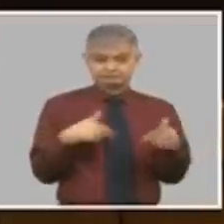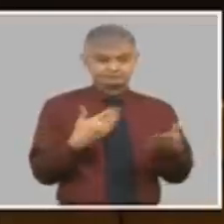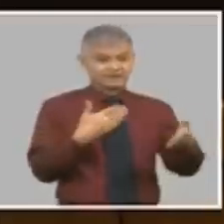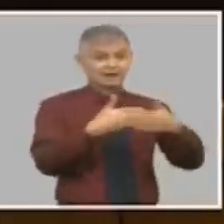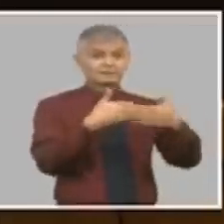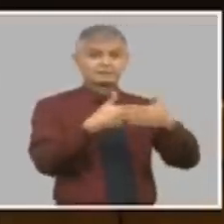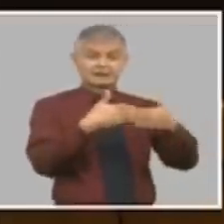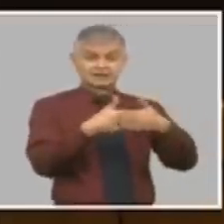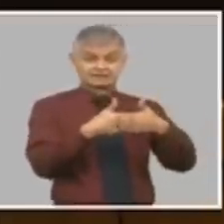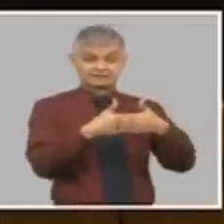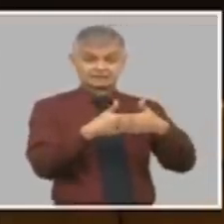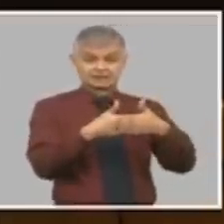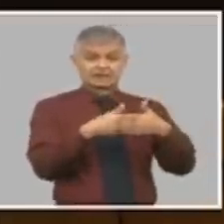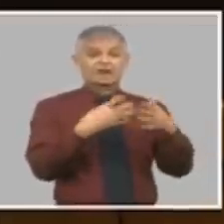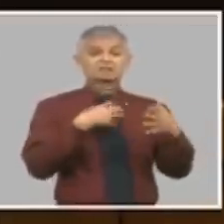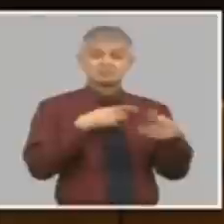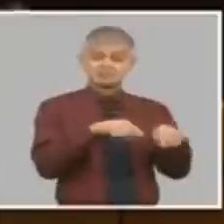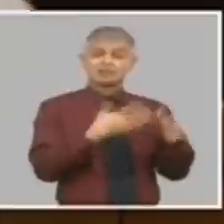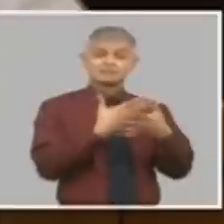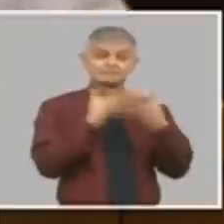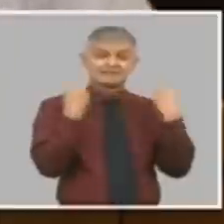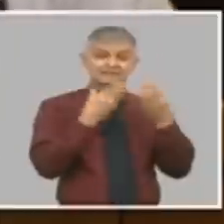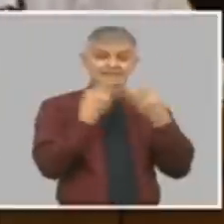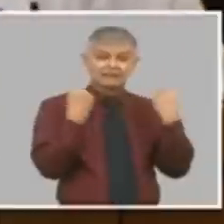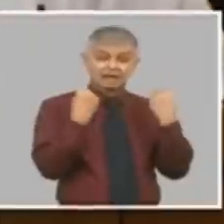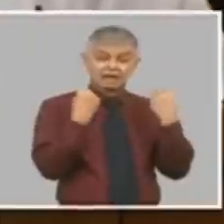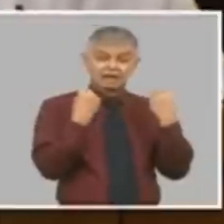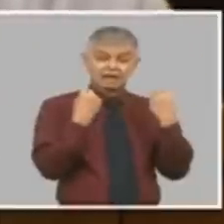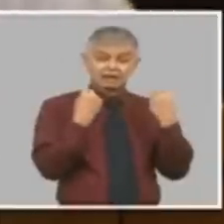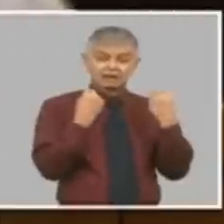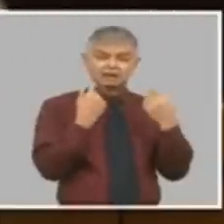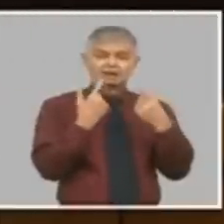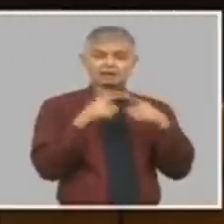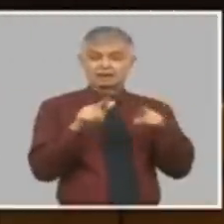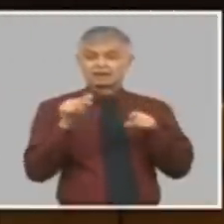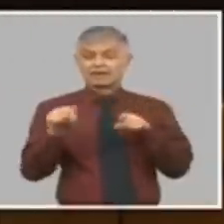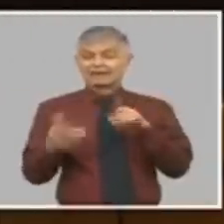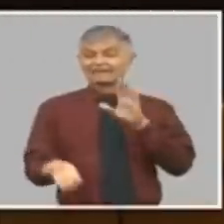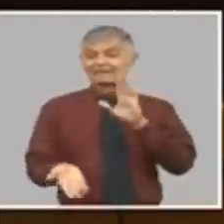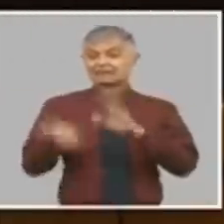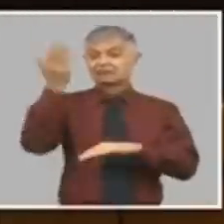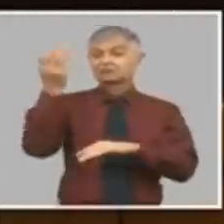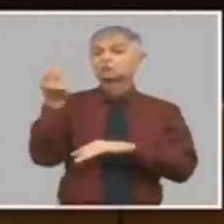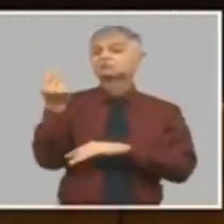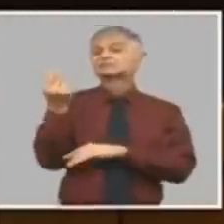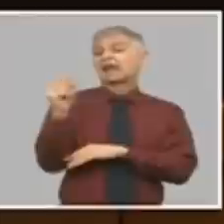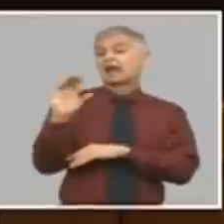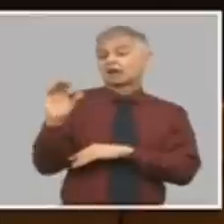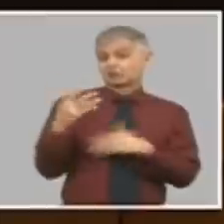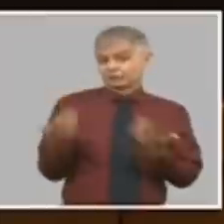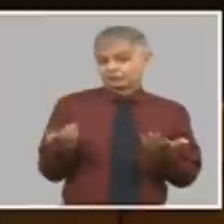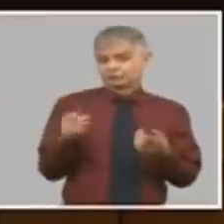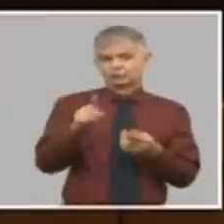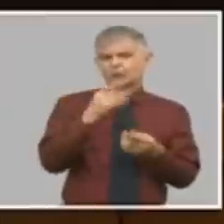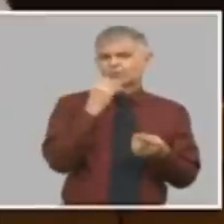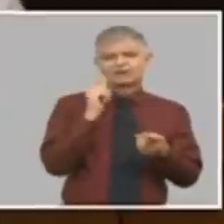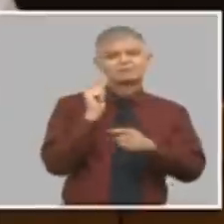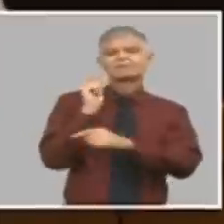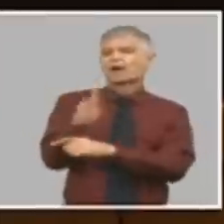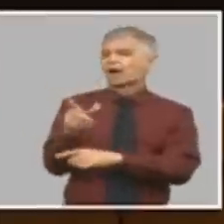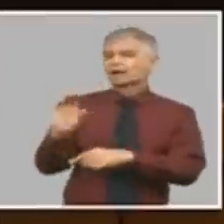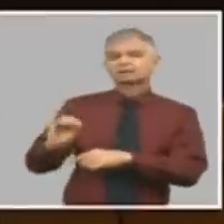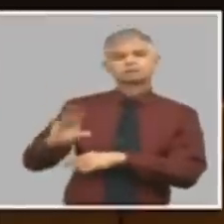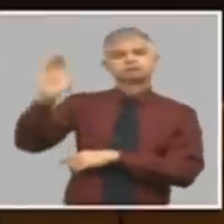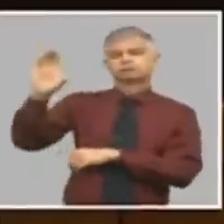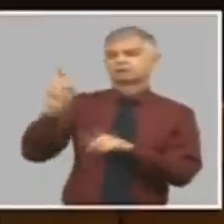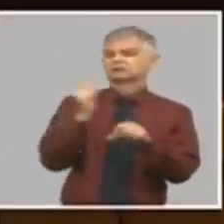empresas que tienen pérdida ante la devaluación y el incremento del salario? ¿qué le vamos a decir? no, no tú no puedes pagar el incremento del